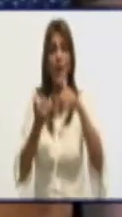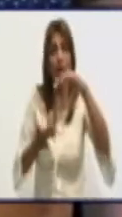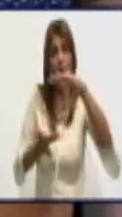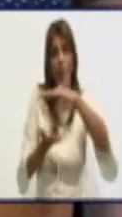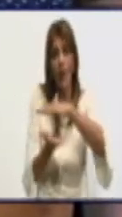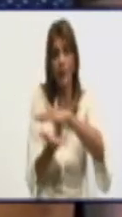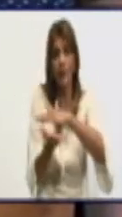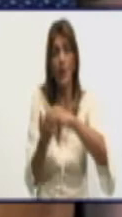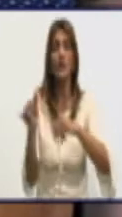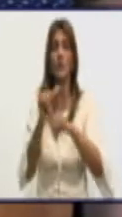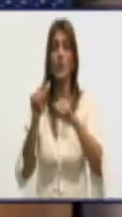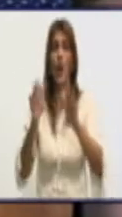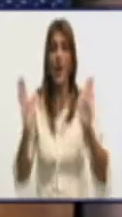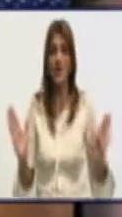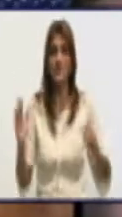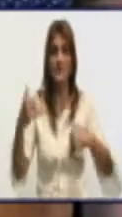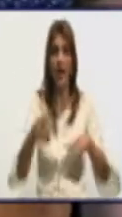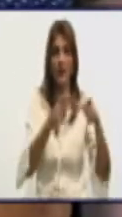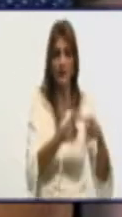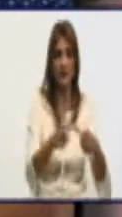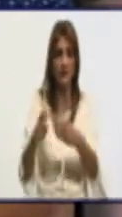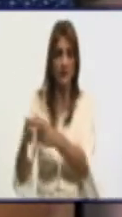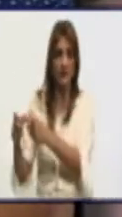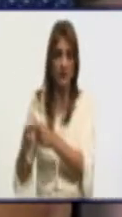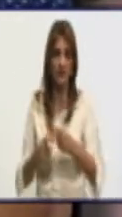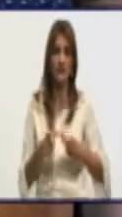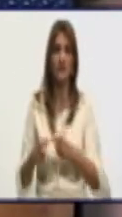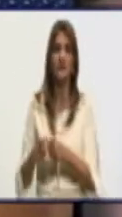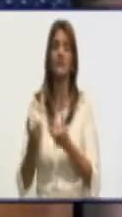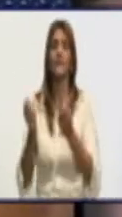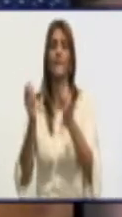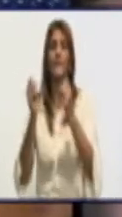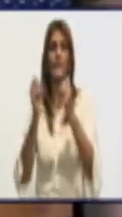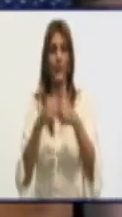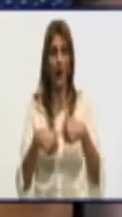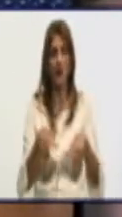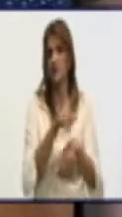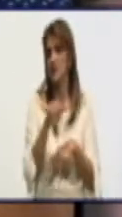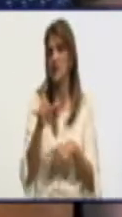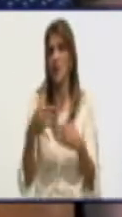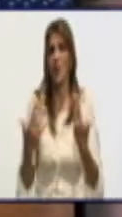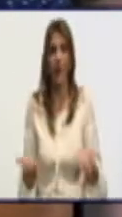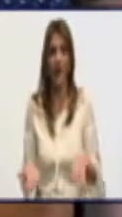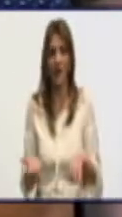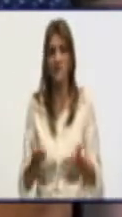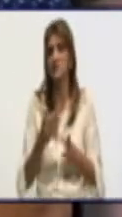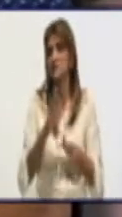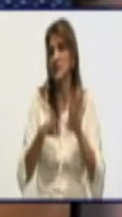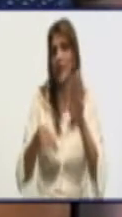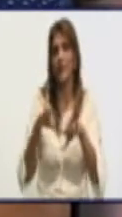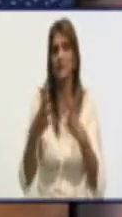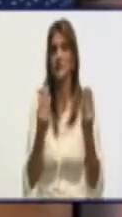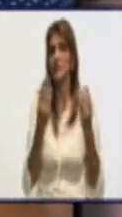en las panaderías, el tema clavillero, la rodilla de clavillero, que aunque se está buscando alternativas para